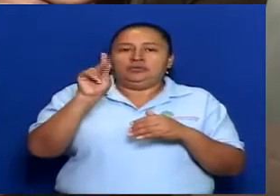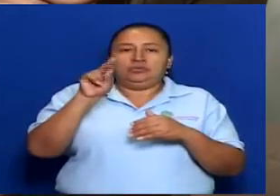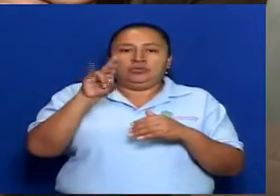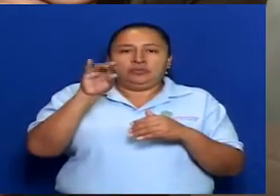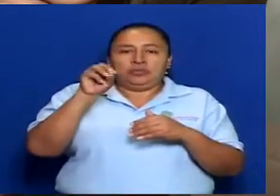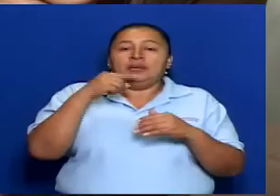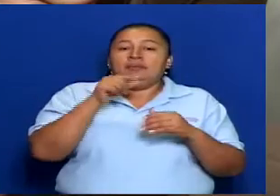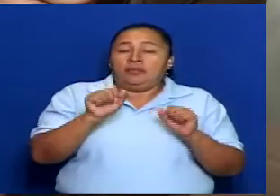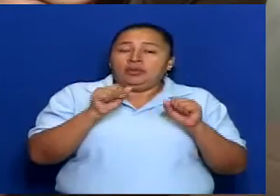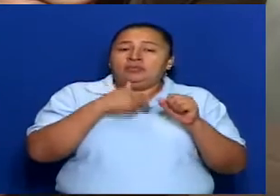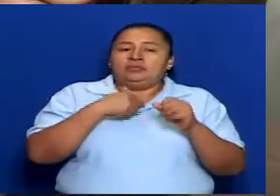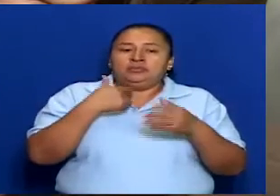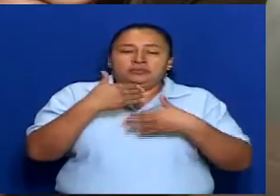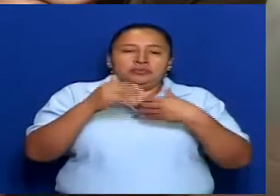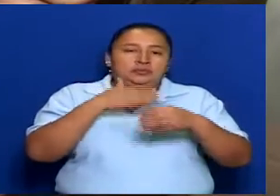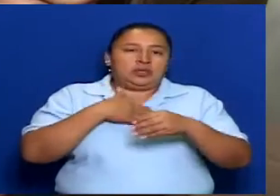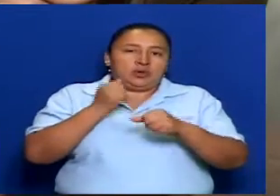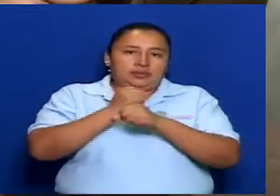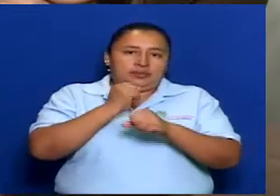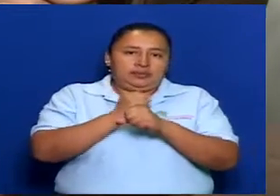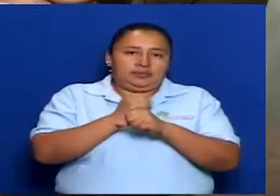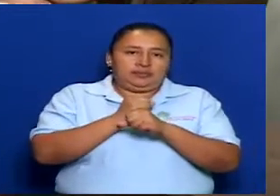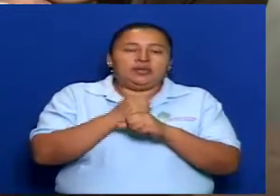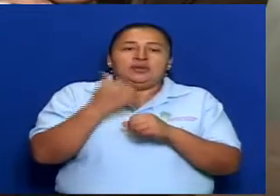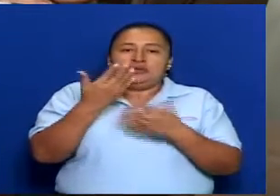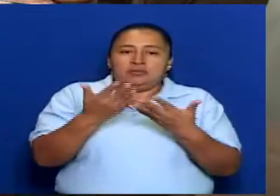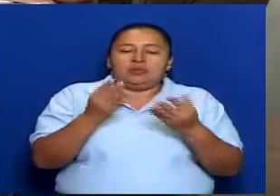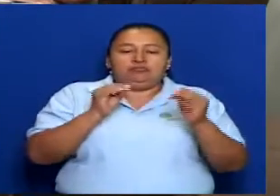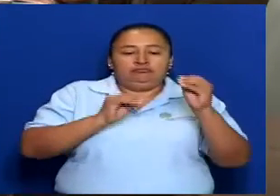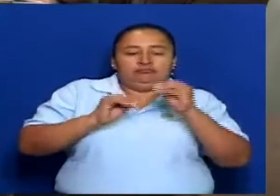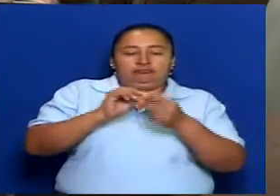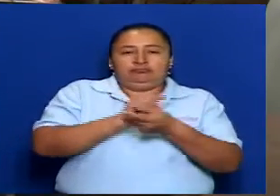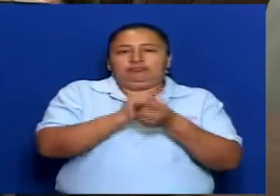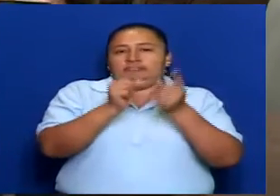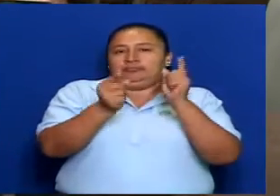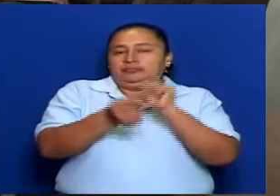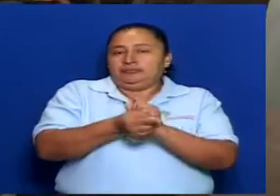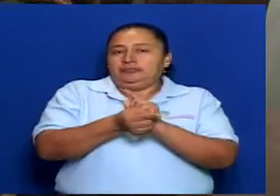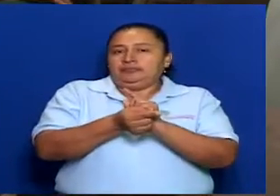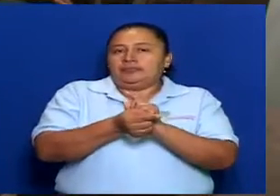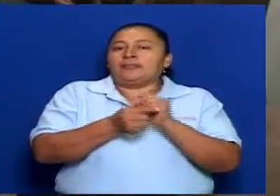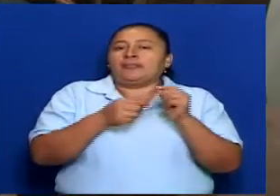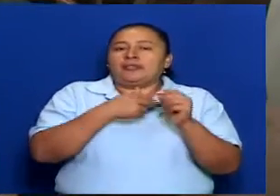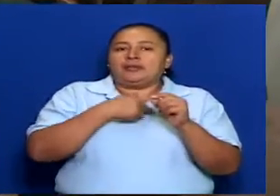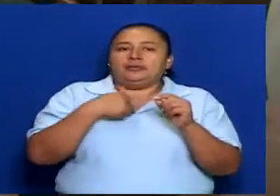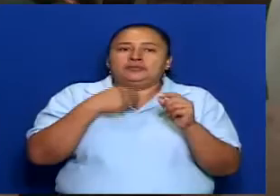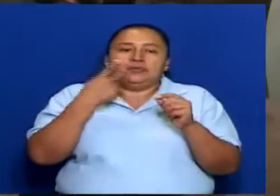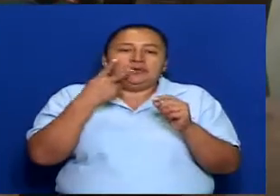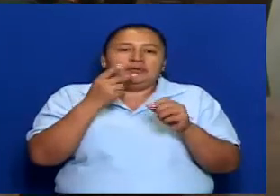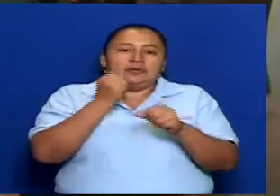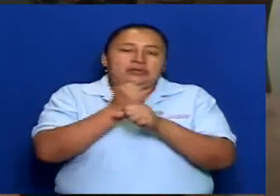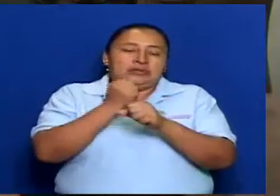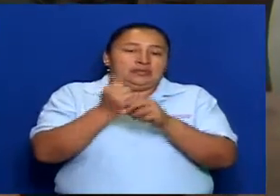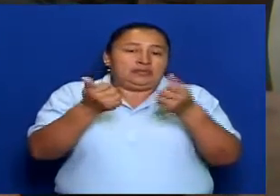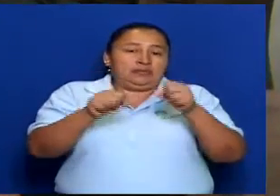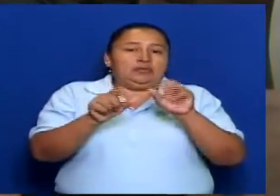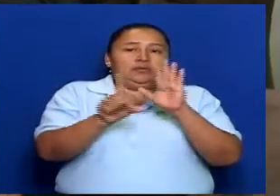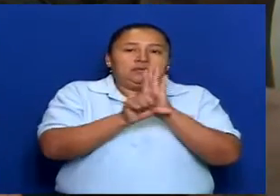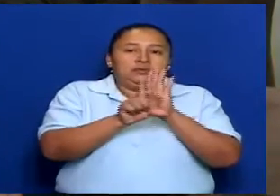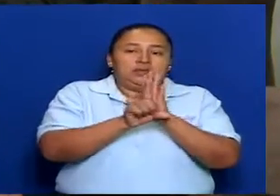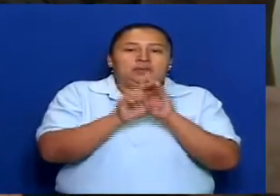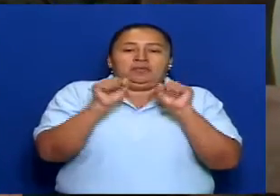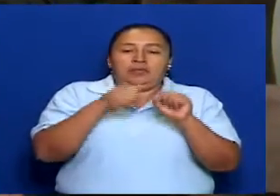poder realmente mejorar. entonces, modernizar lo que es el aspecto legal, inclusive.